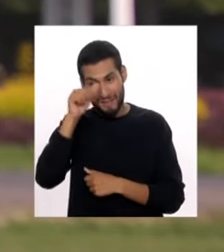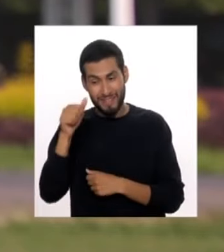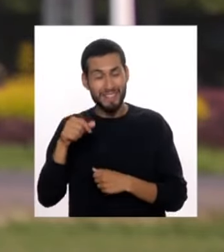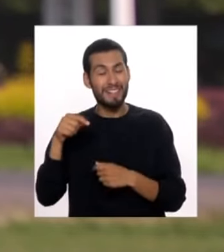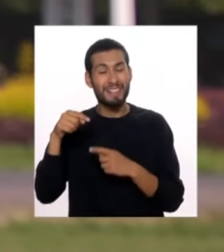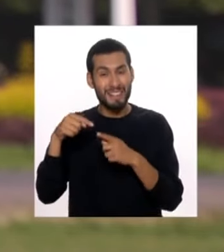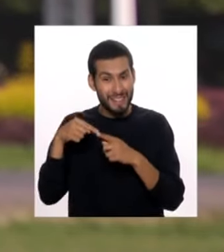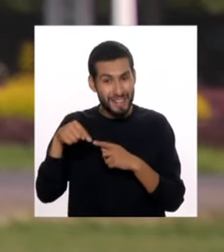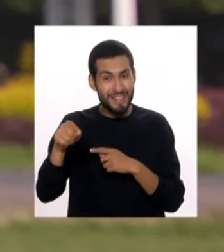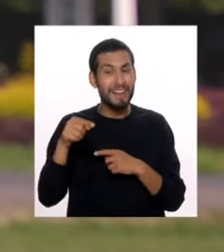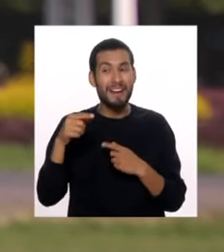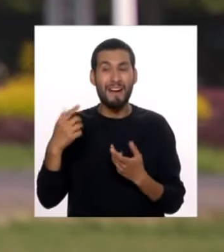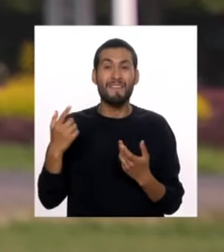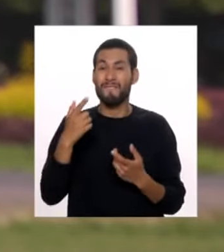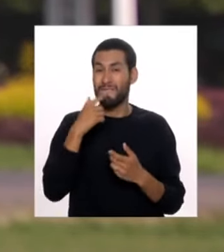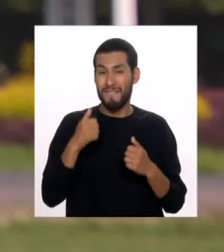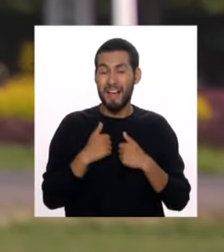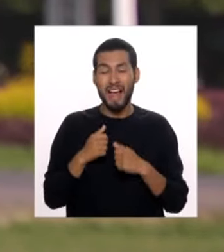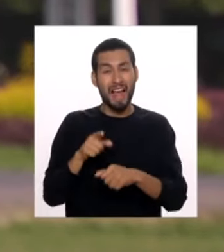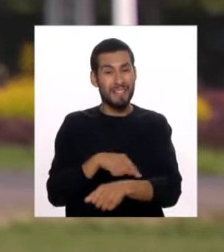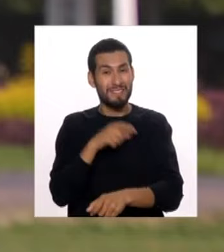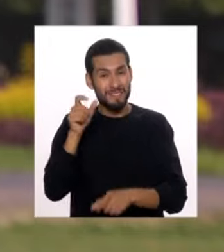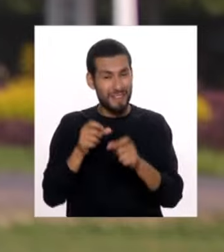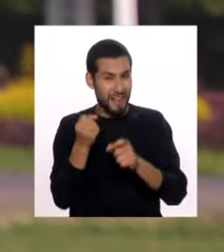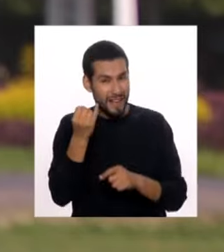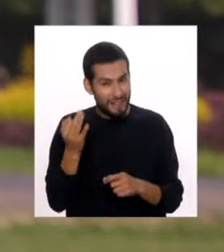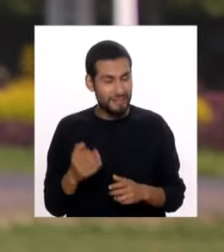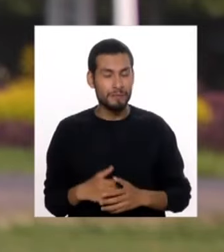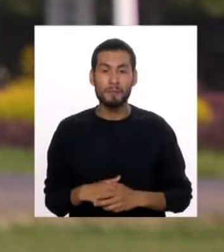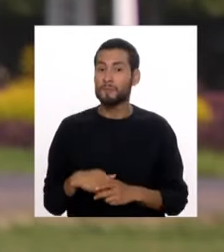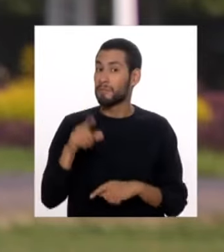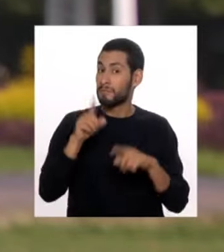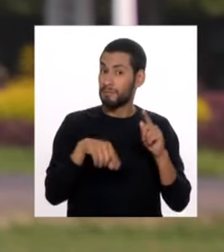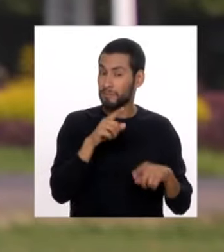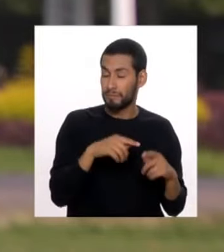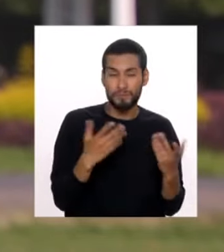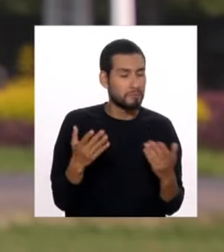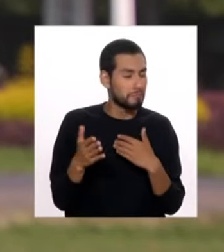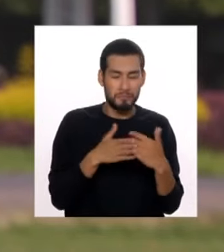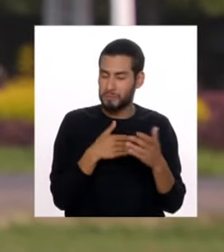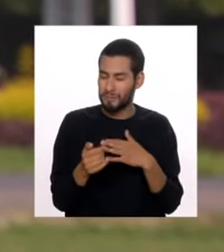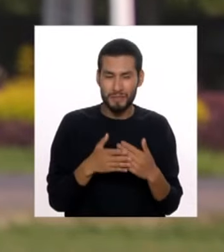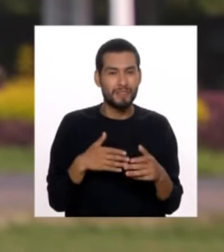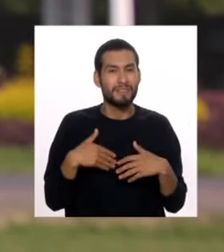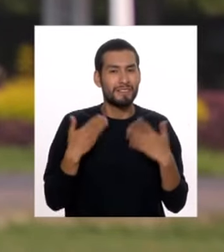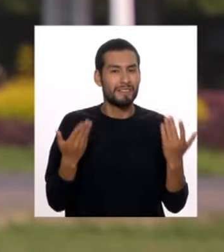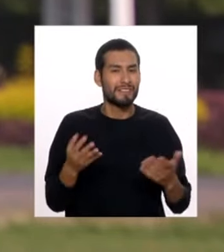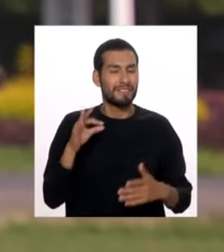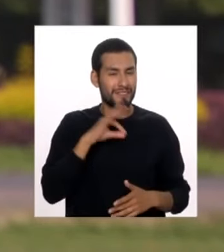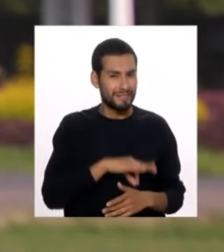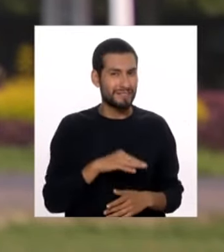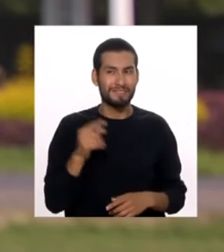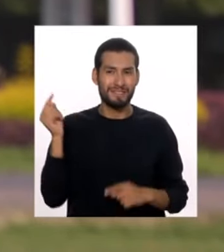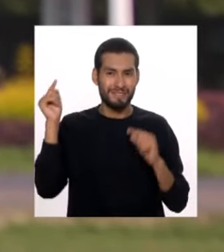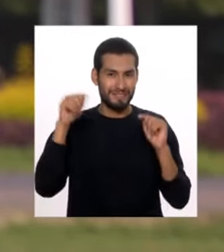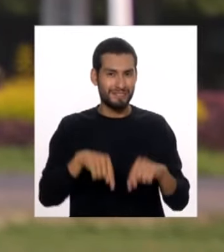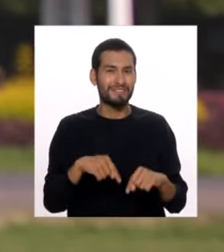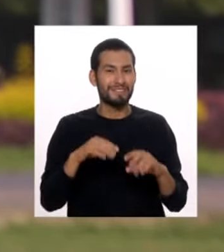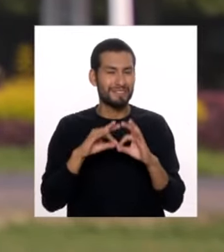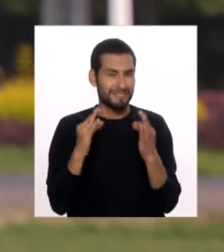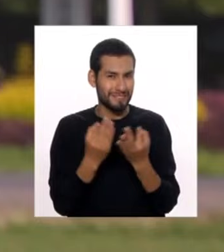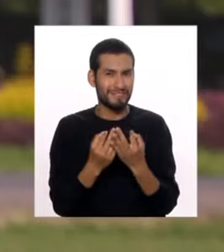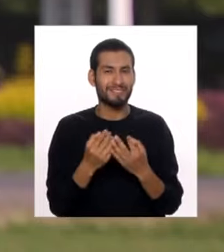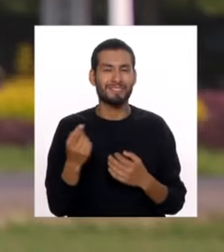viene un friado largo para algunas personas y para otros. Y de igual forma podemos aprovecharlo viniendo en